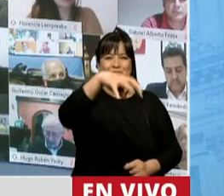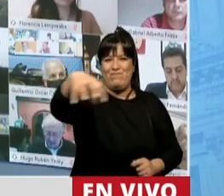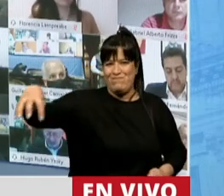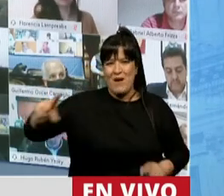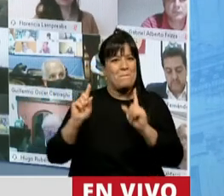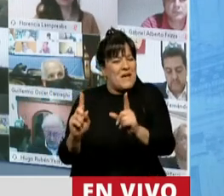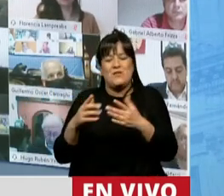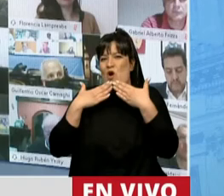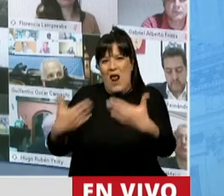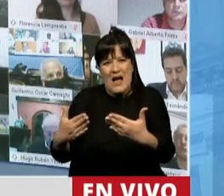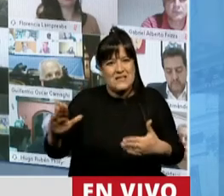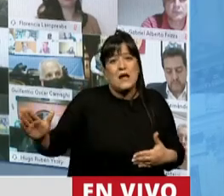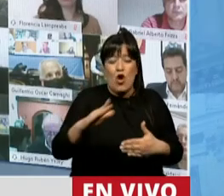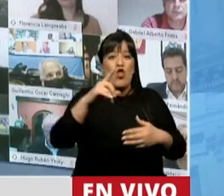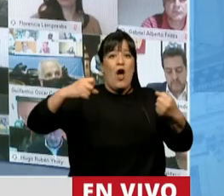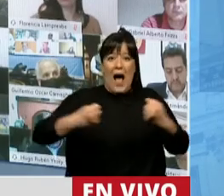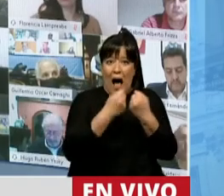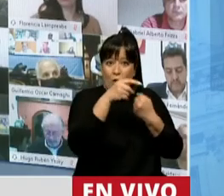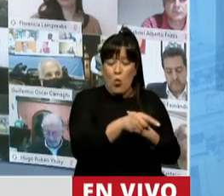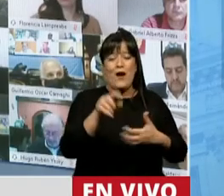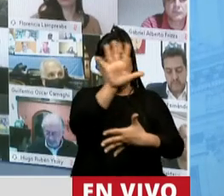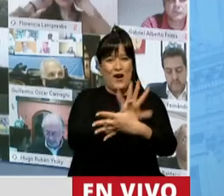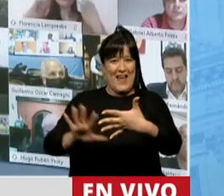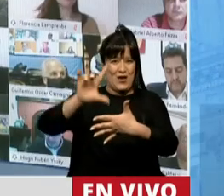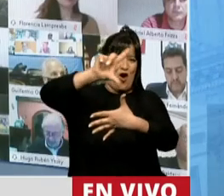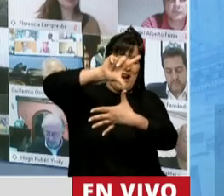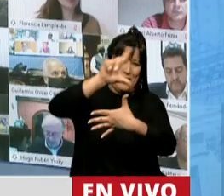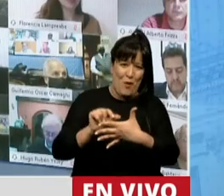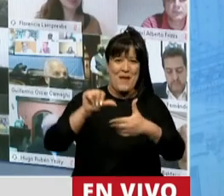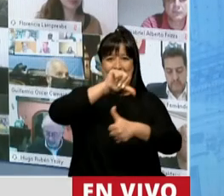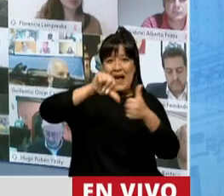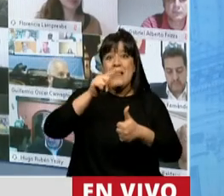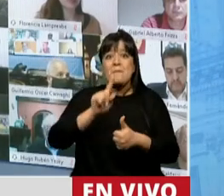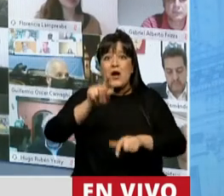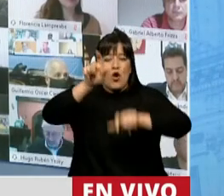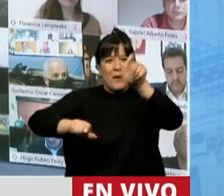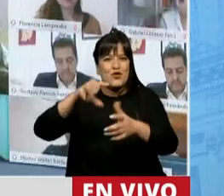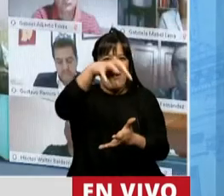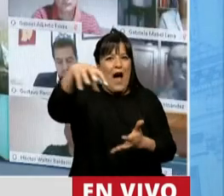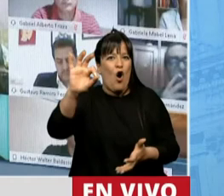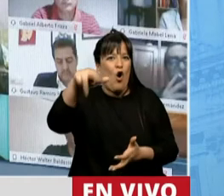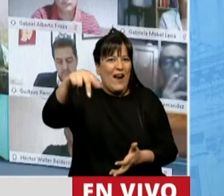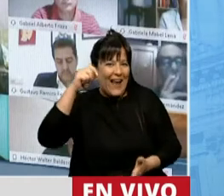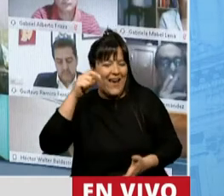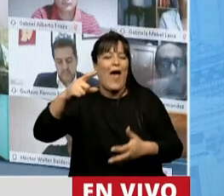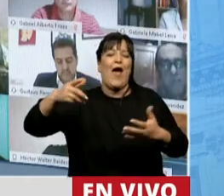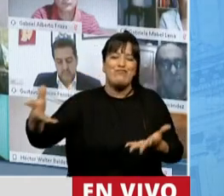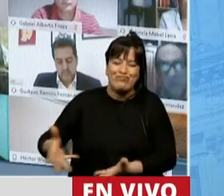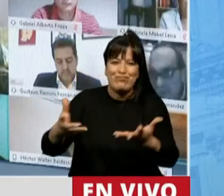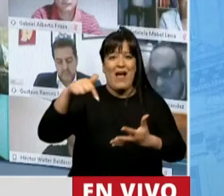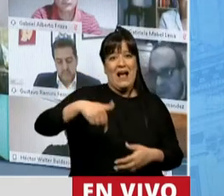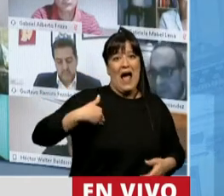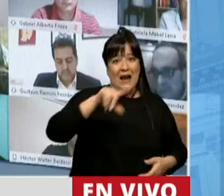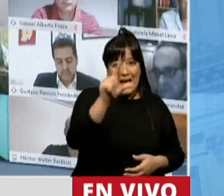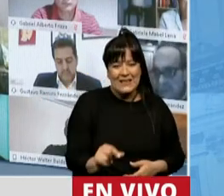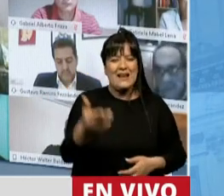Que son los que gestaron este acuerdo a nivel regional, pero también fueron los impulsores de este acuerdo tanto en la República Argentina